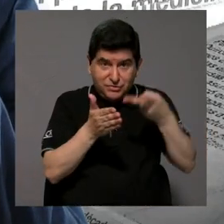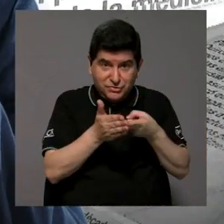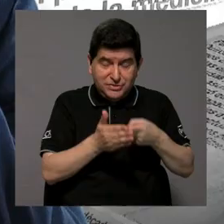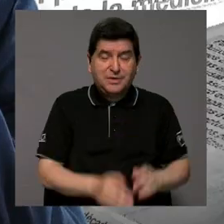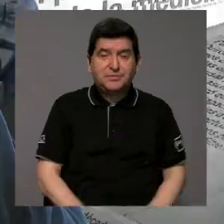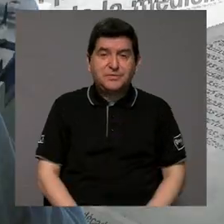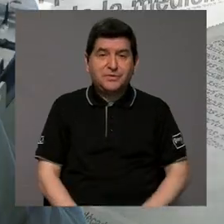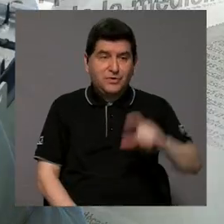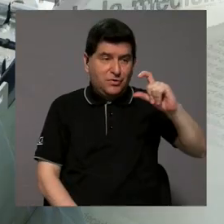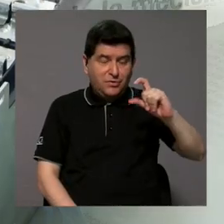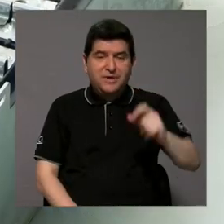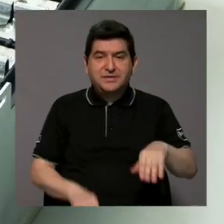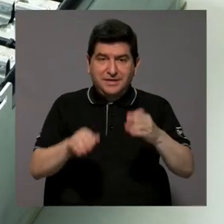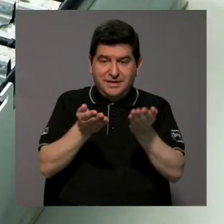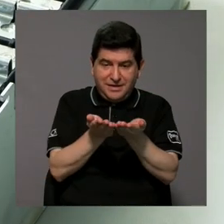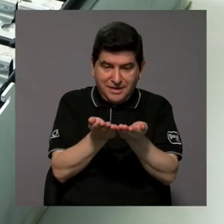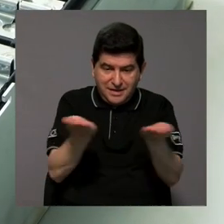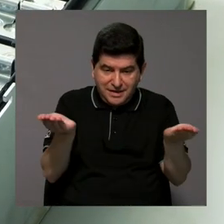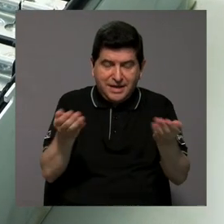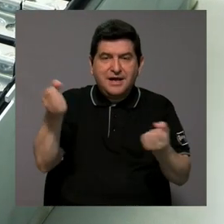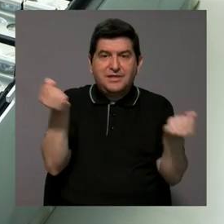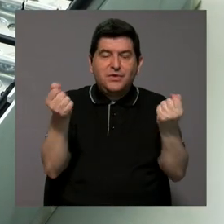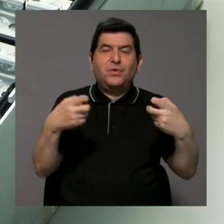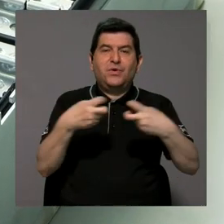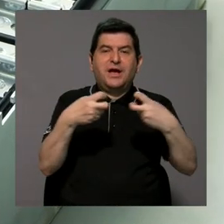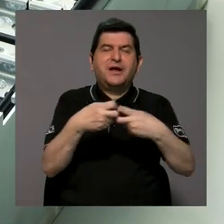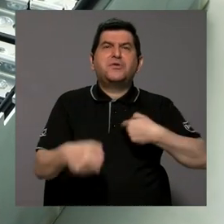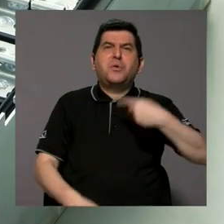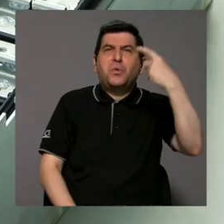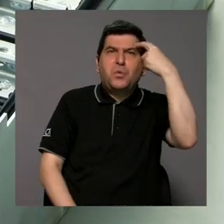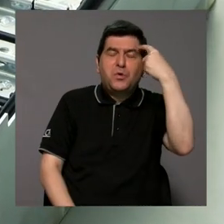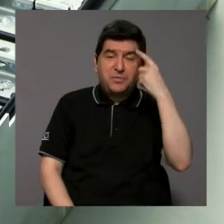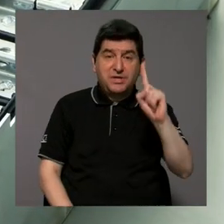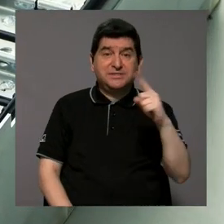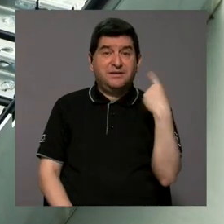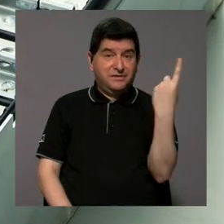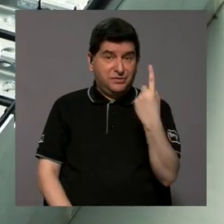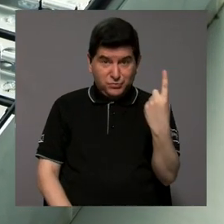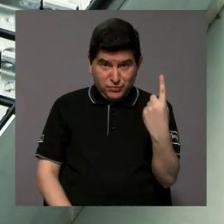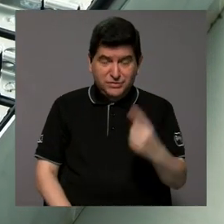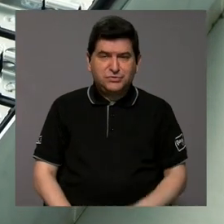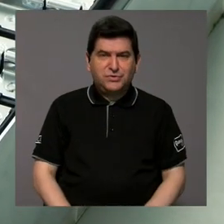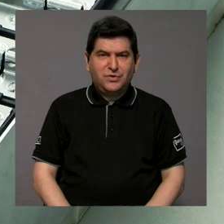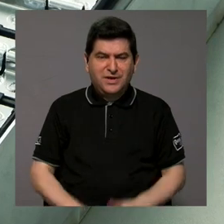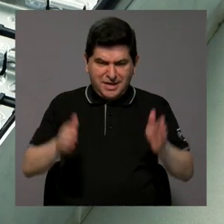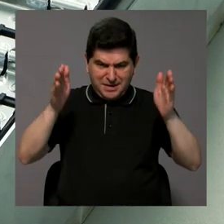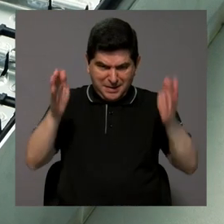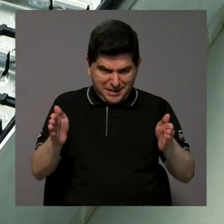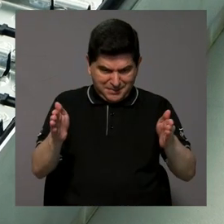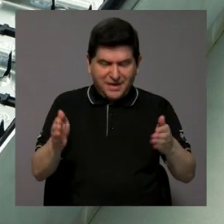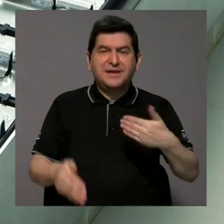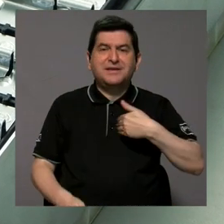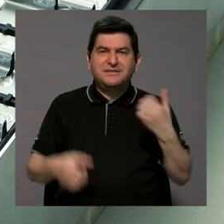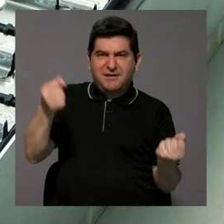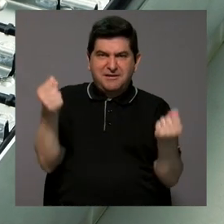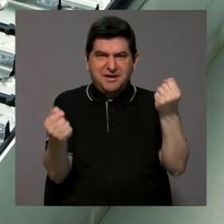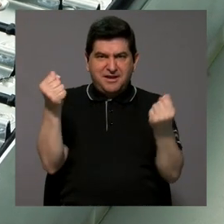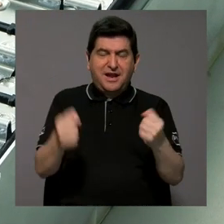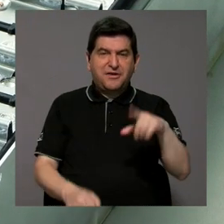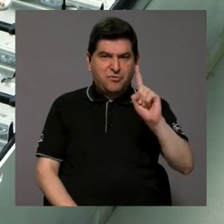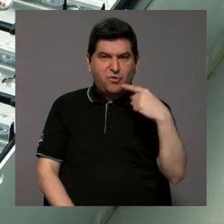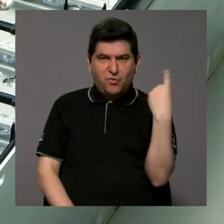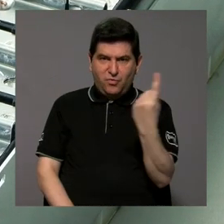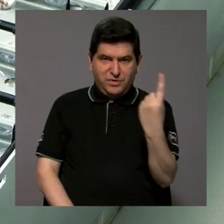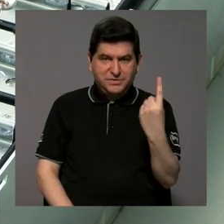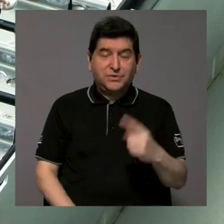batería del carro eléctrico, uno piensa que es una sola batería, que el paquete de baterías que tiene el vehículo es una sola